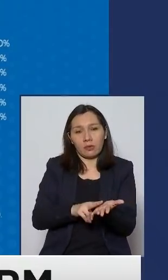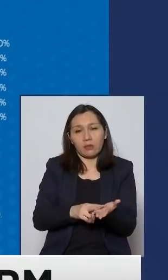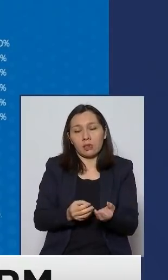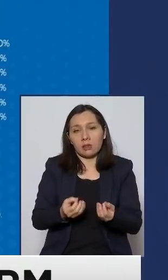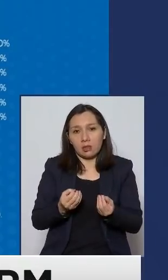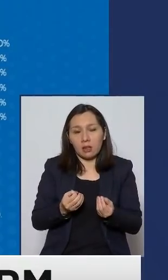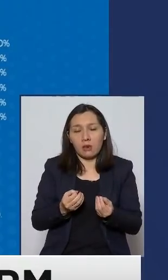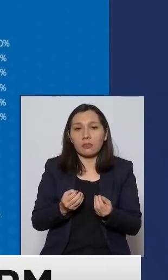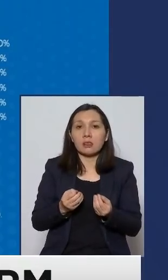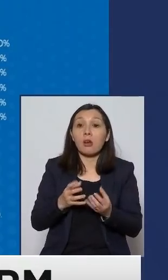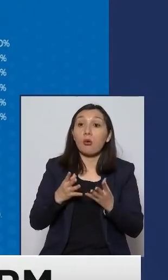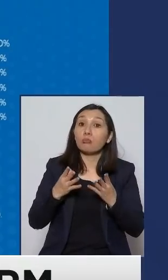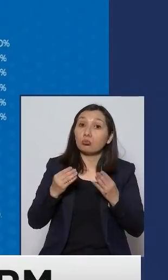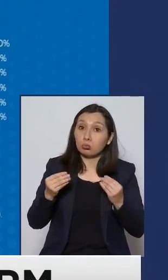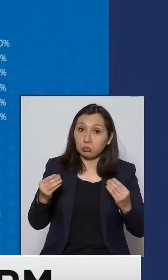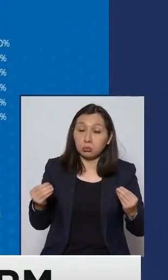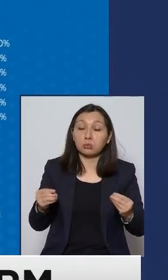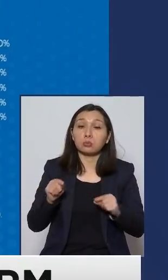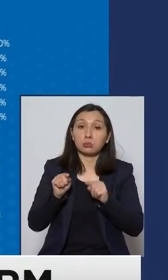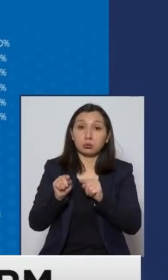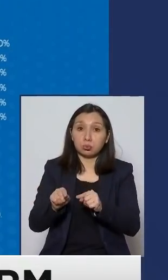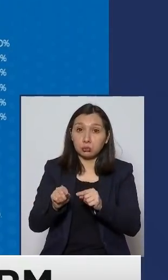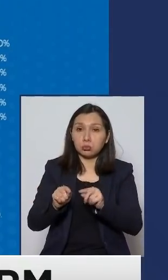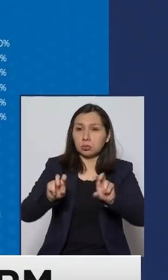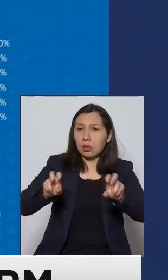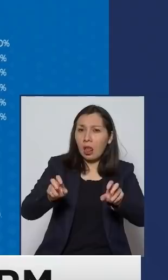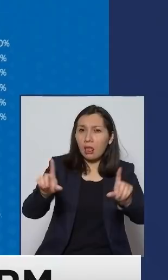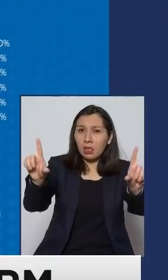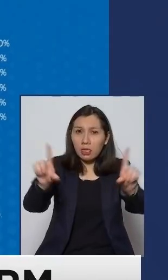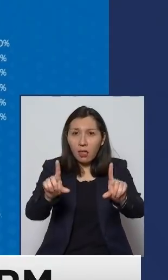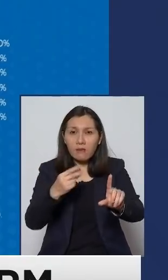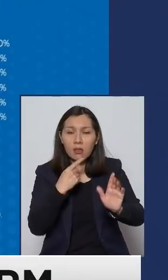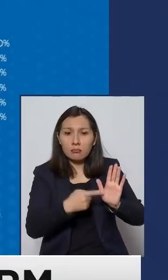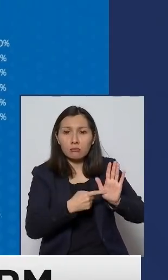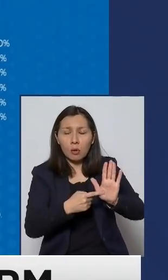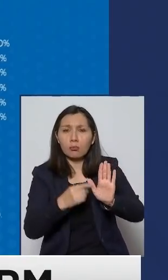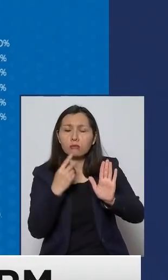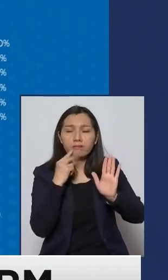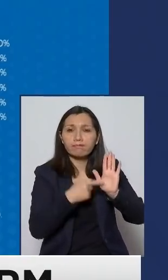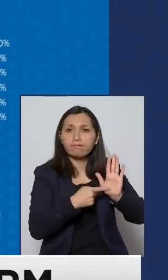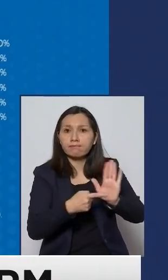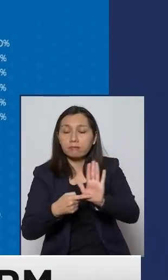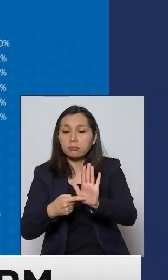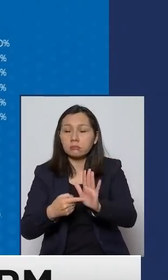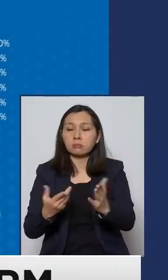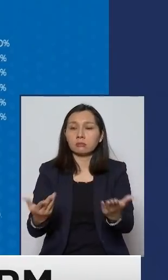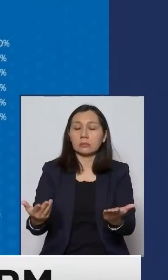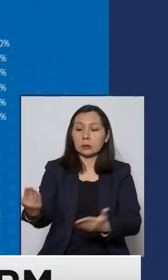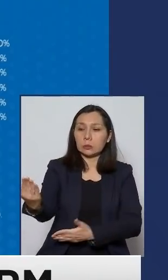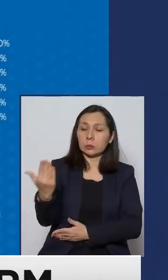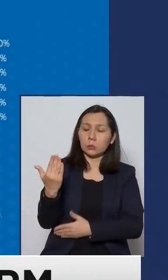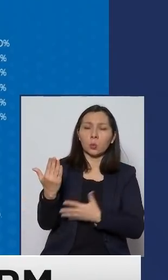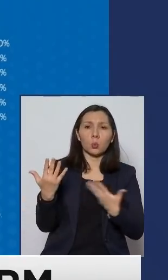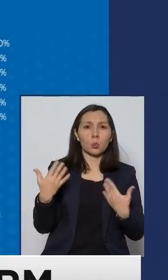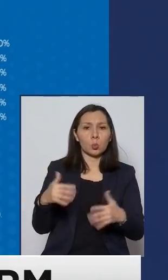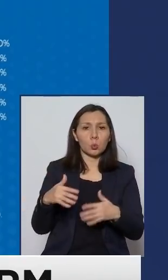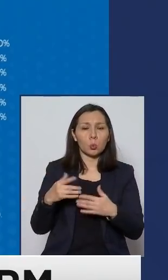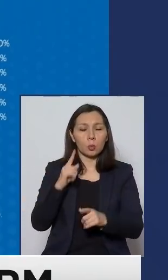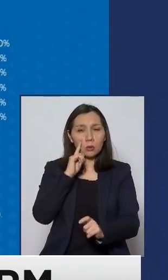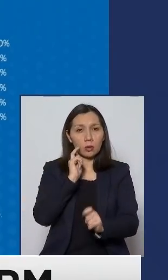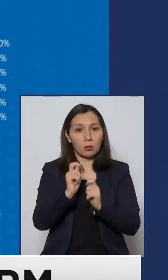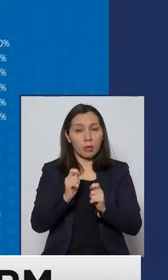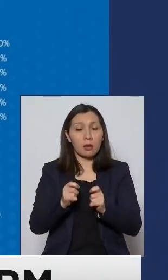y muchos canales de televisión así lo han documentado nos ponen en una situación de mucho riesgo